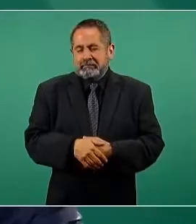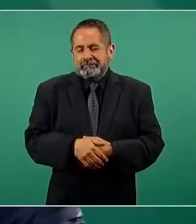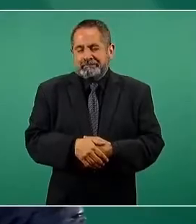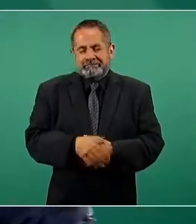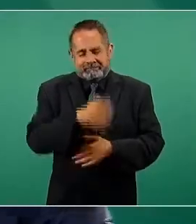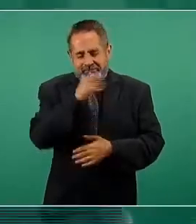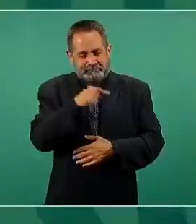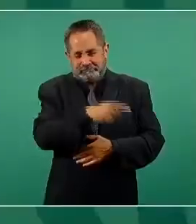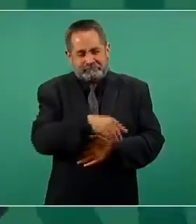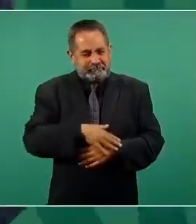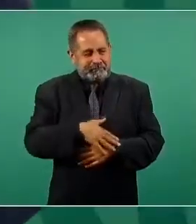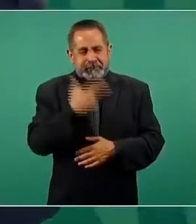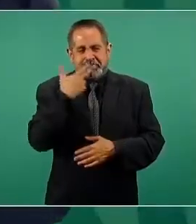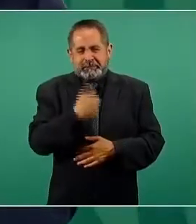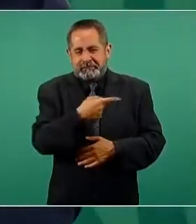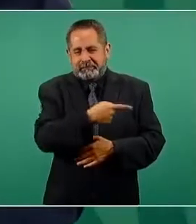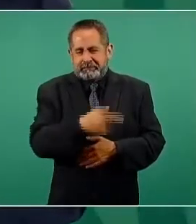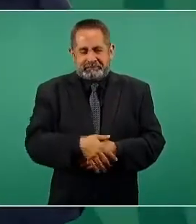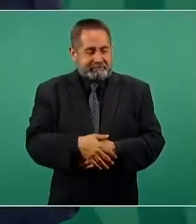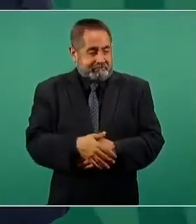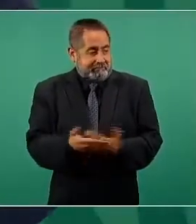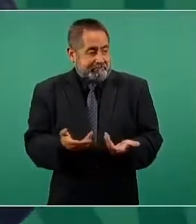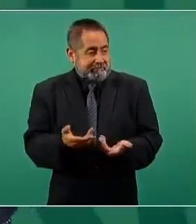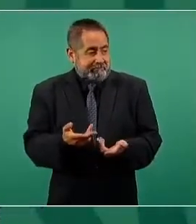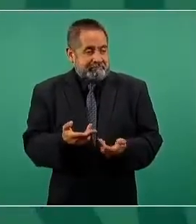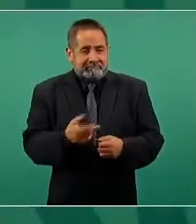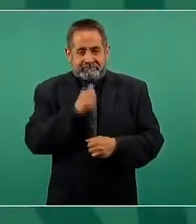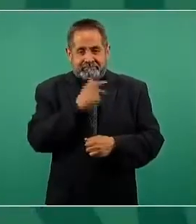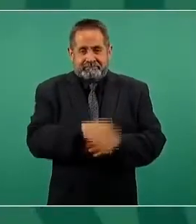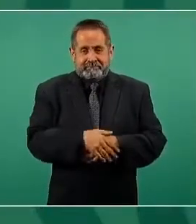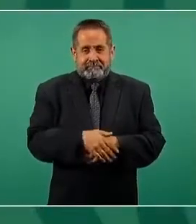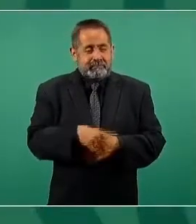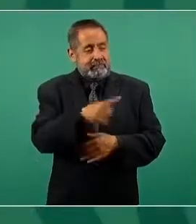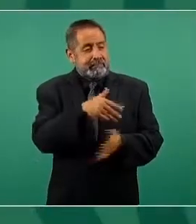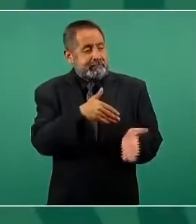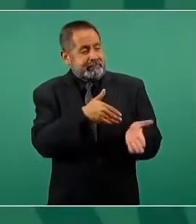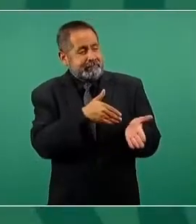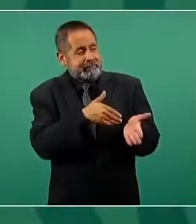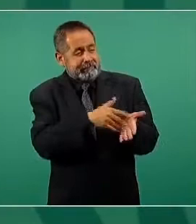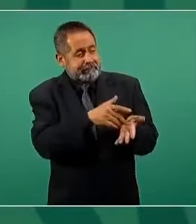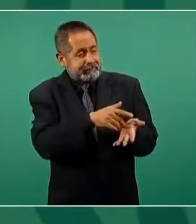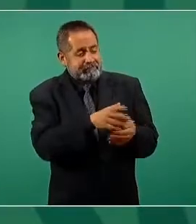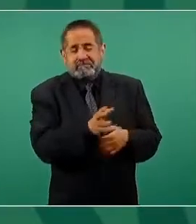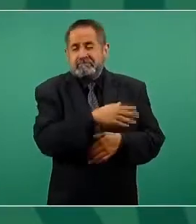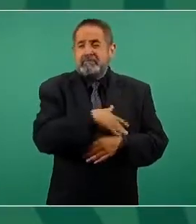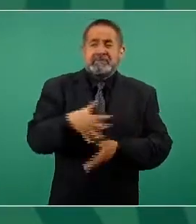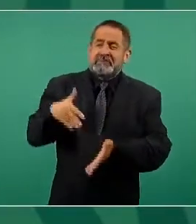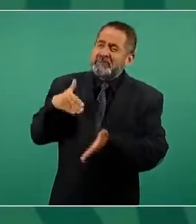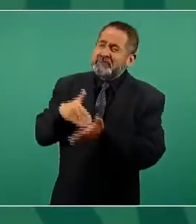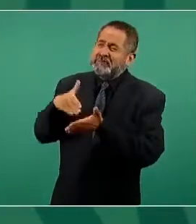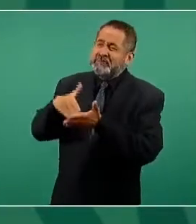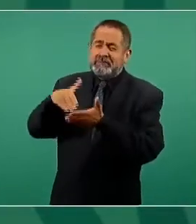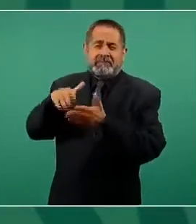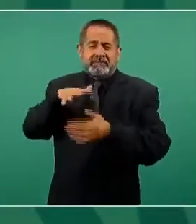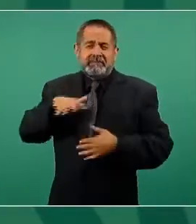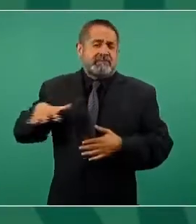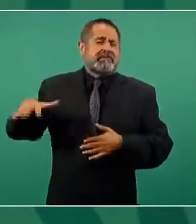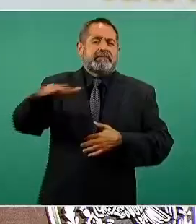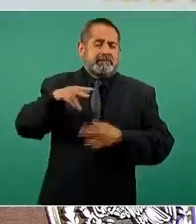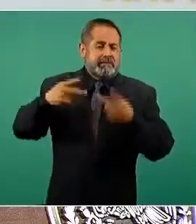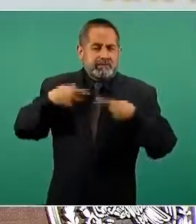no les funciona, no les sirve, es muchísimo más, son millones los que están